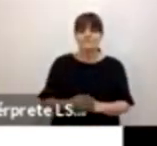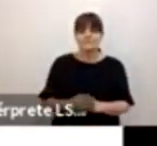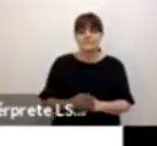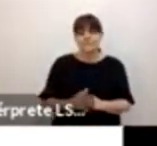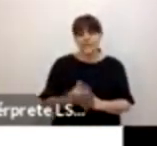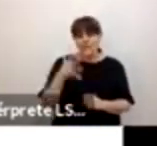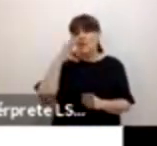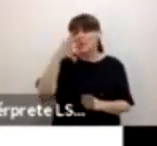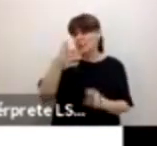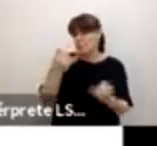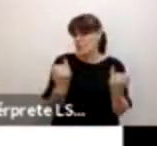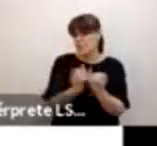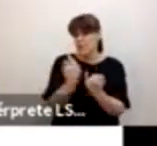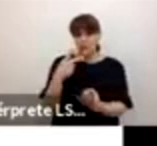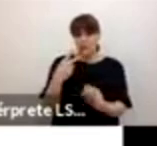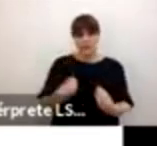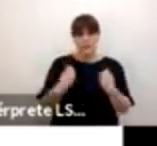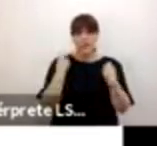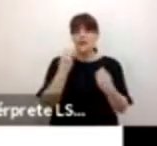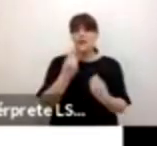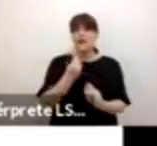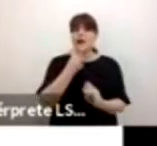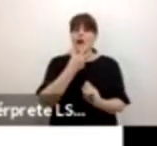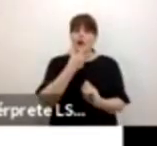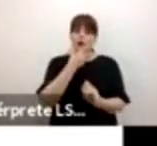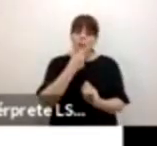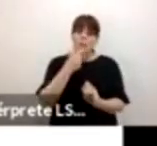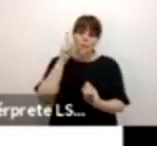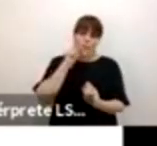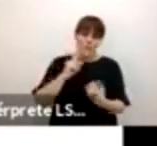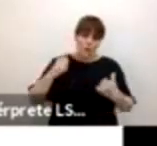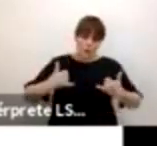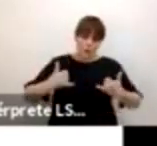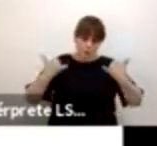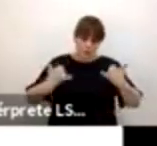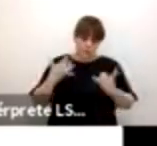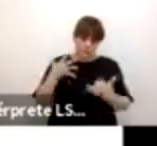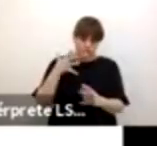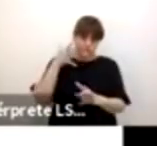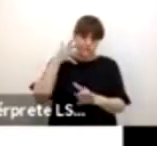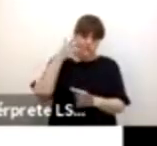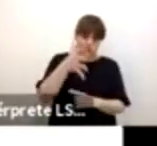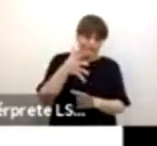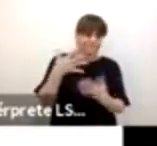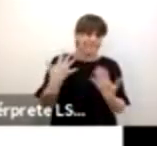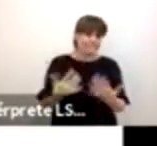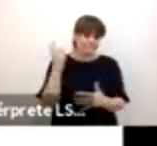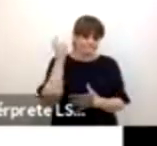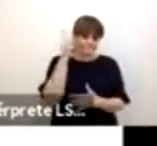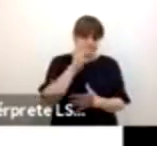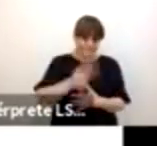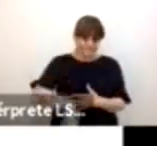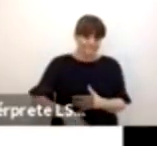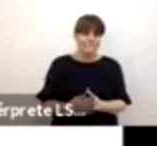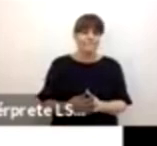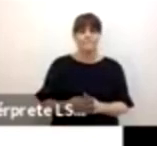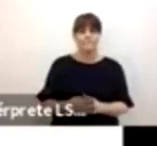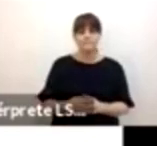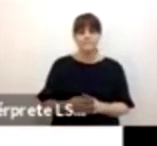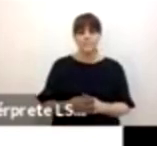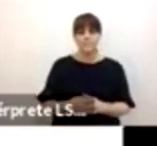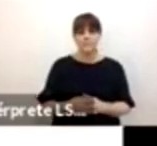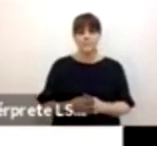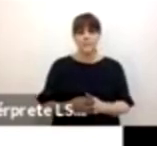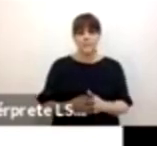pueden alcanzar. La siguiente, por favor, es porque estoy básicamente terminando. No